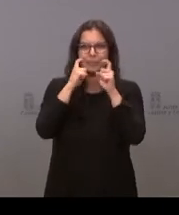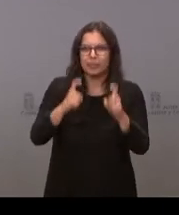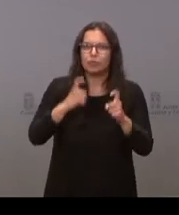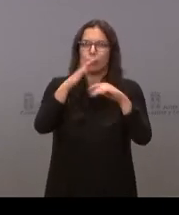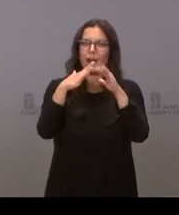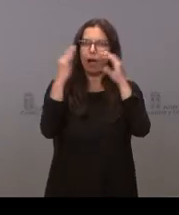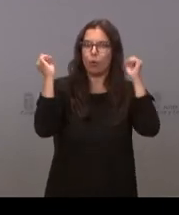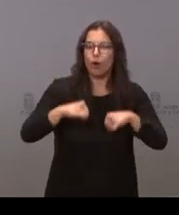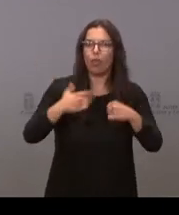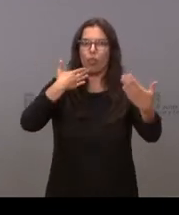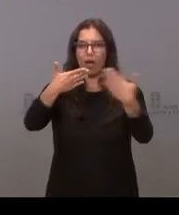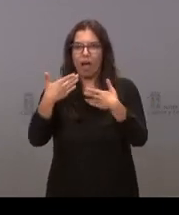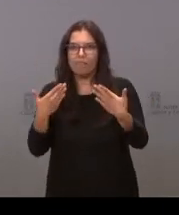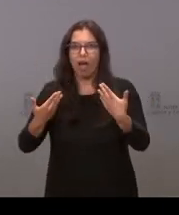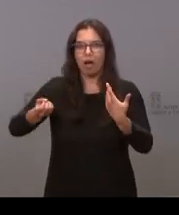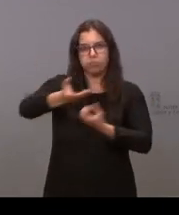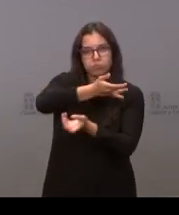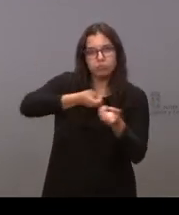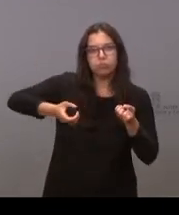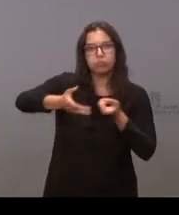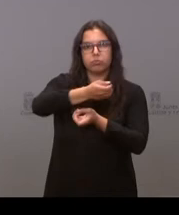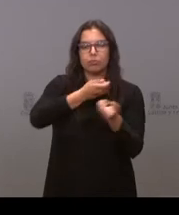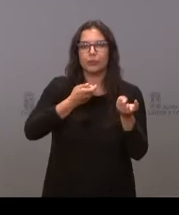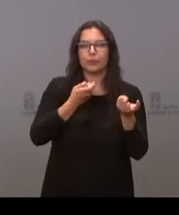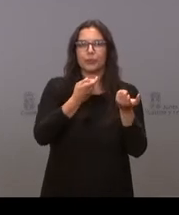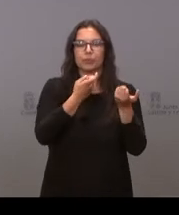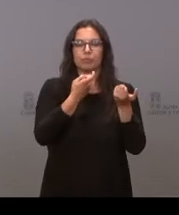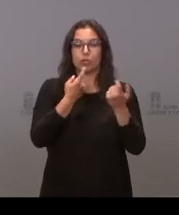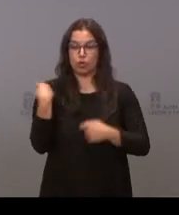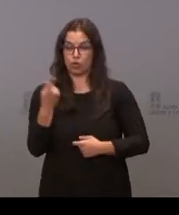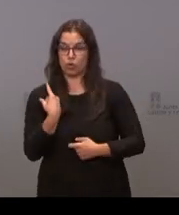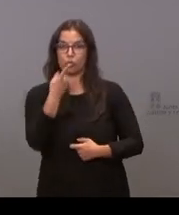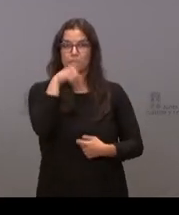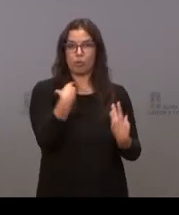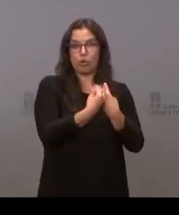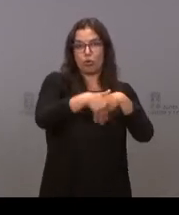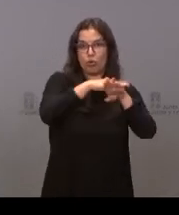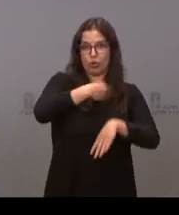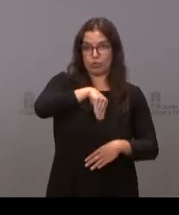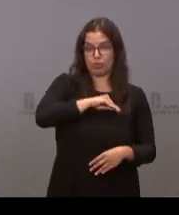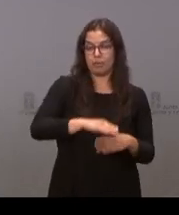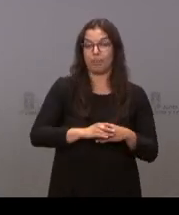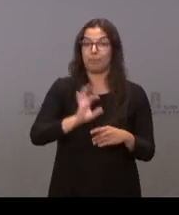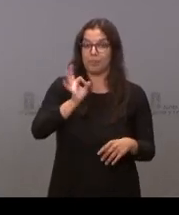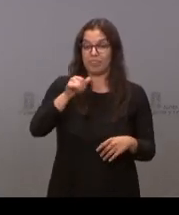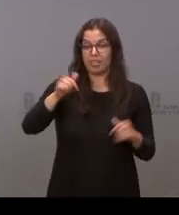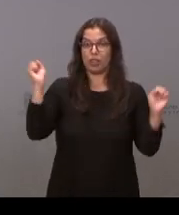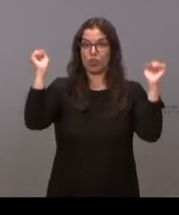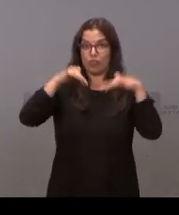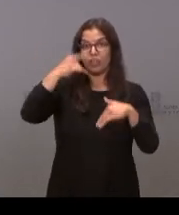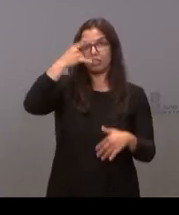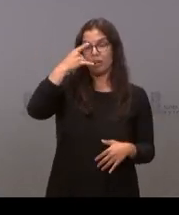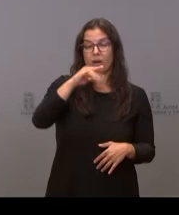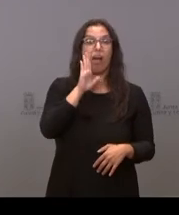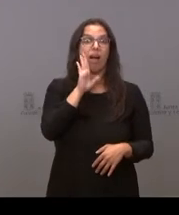para dialogar entre nosotros y dialogar con el Gobierno de España. Es verdad que esta conferencia de Salamanca, se lo